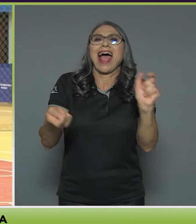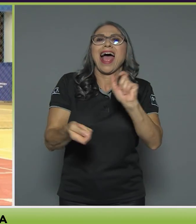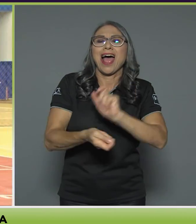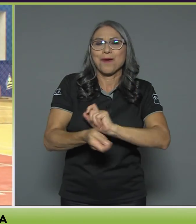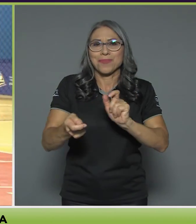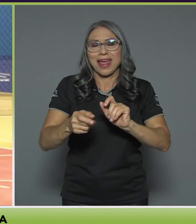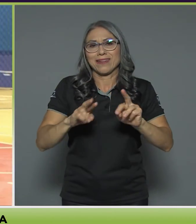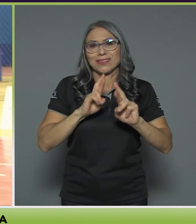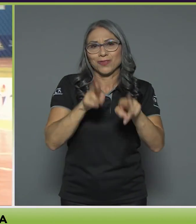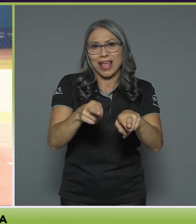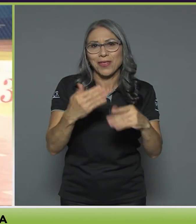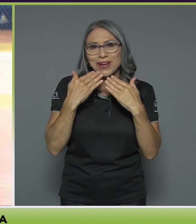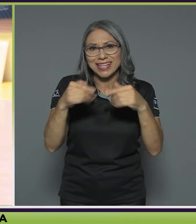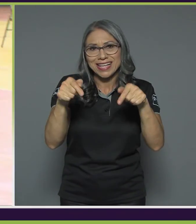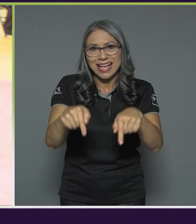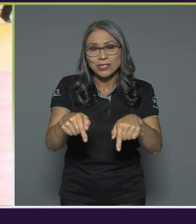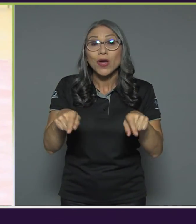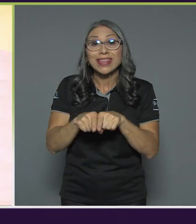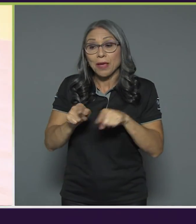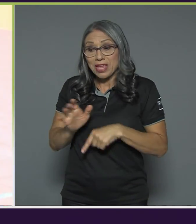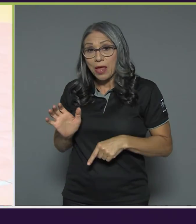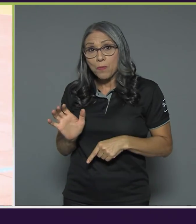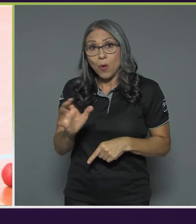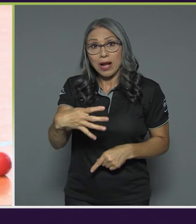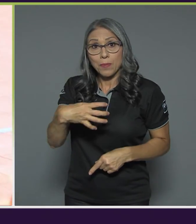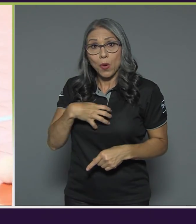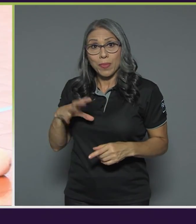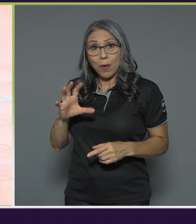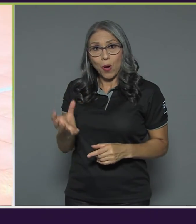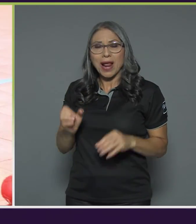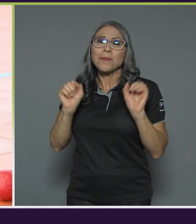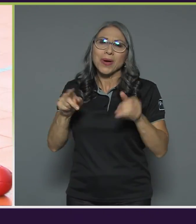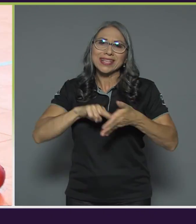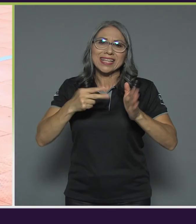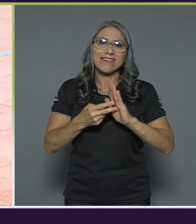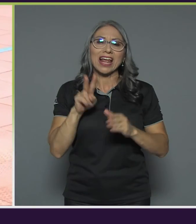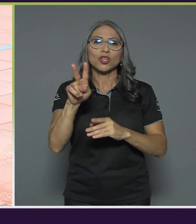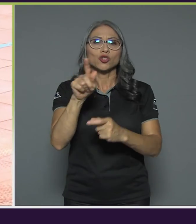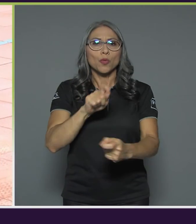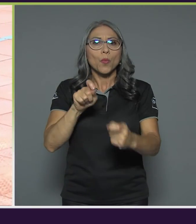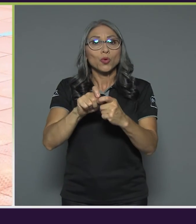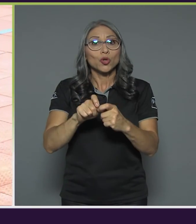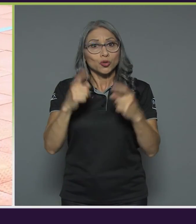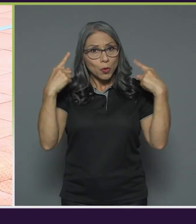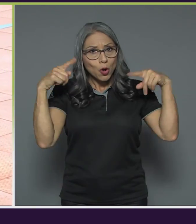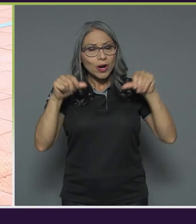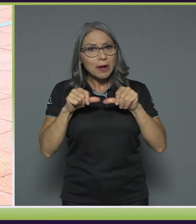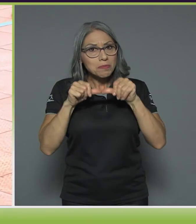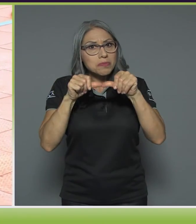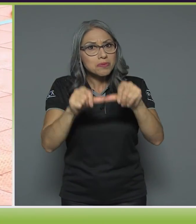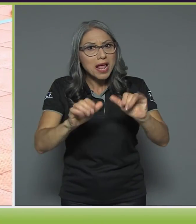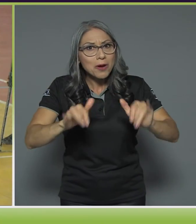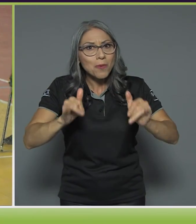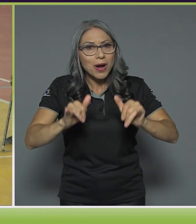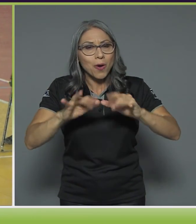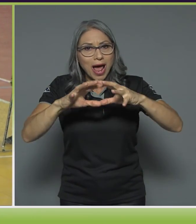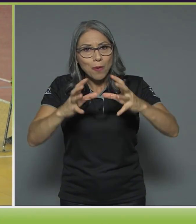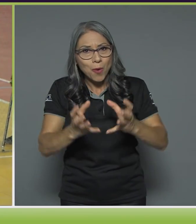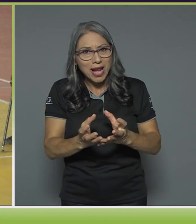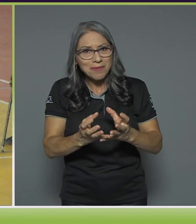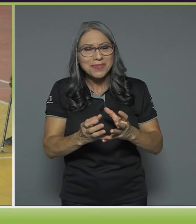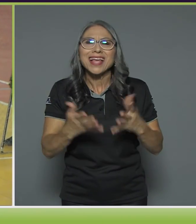Y empujar la propia puede significar dos puntos por conseguir mantener en juego la bola. Ya conocimos las